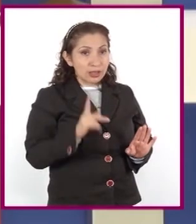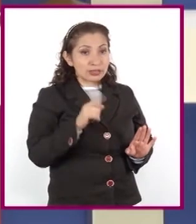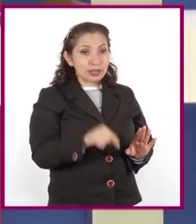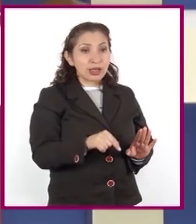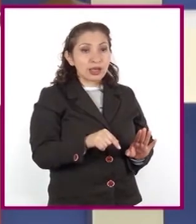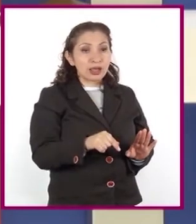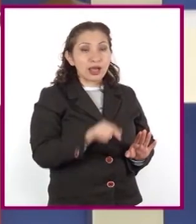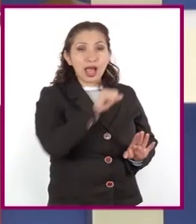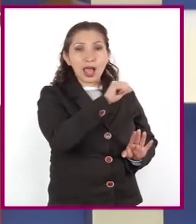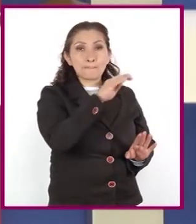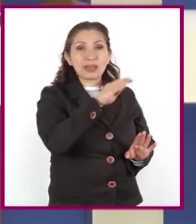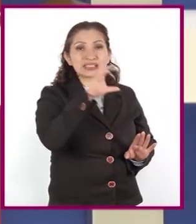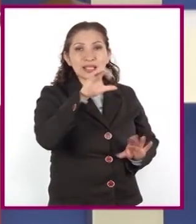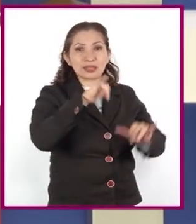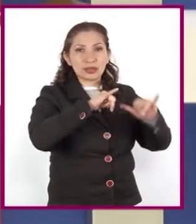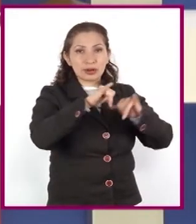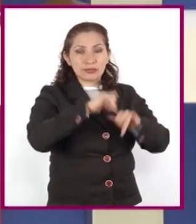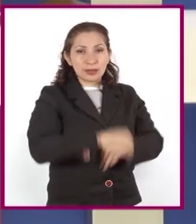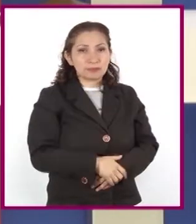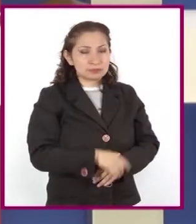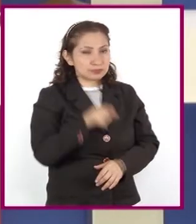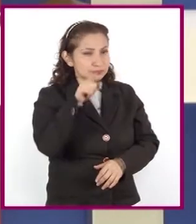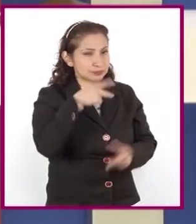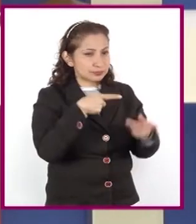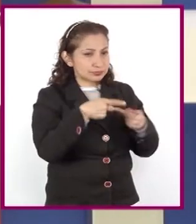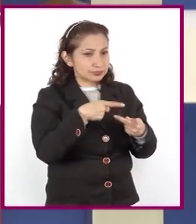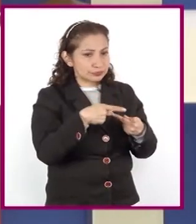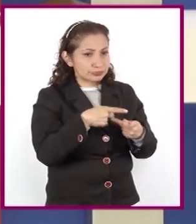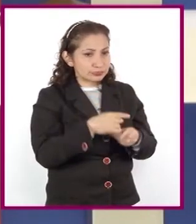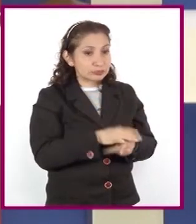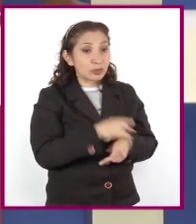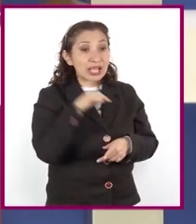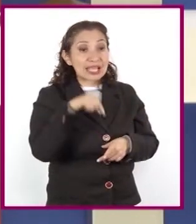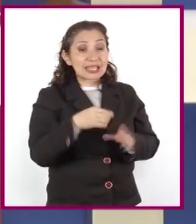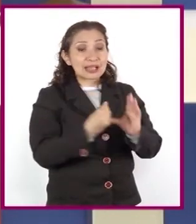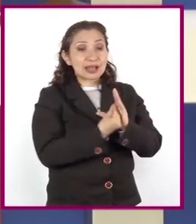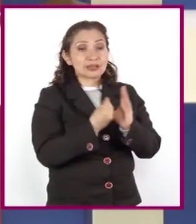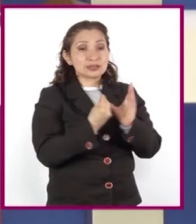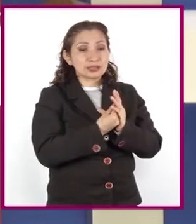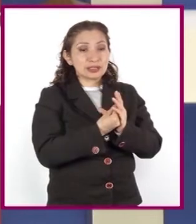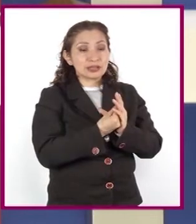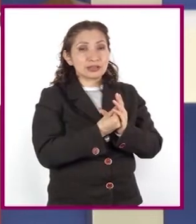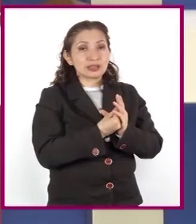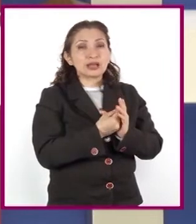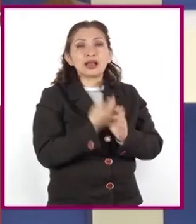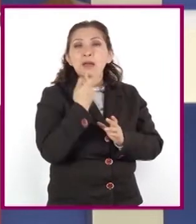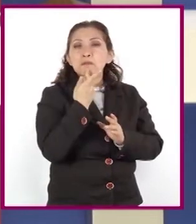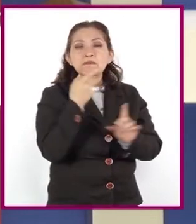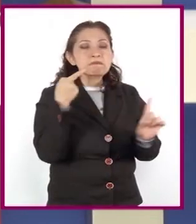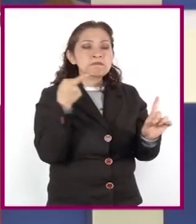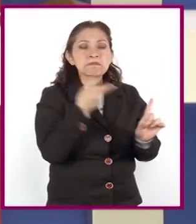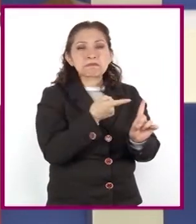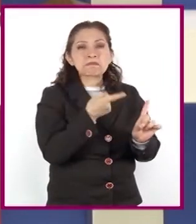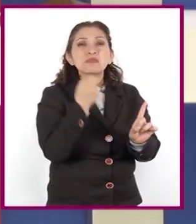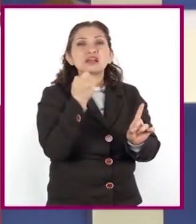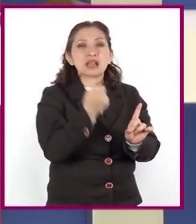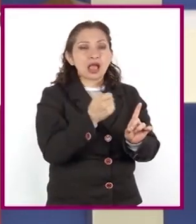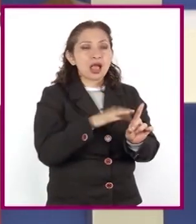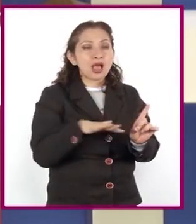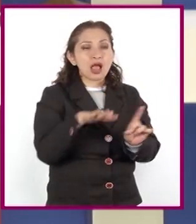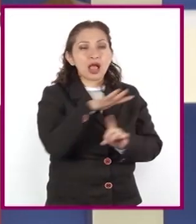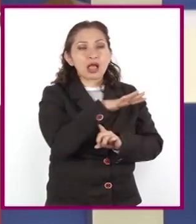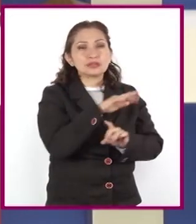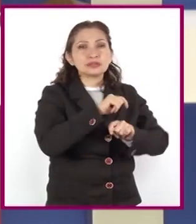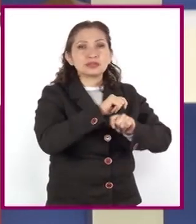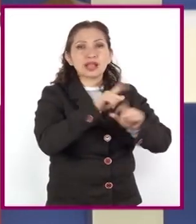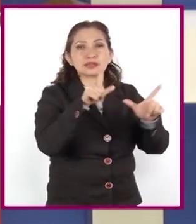nuestro ABC Geográfico. Prepárense, ya que en esta sesión hablaremos acerca del estado de